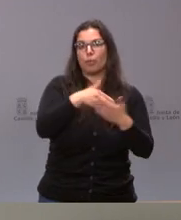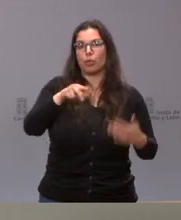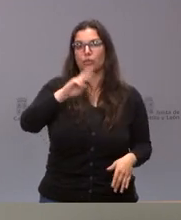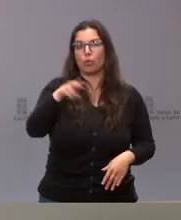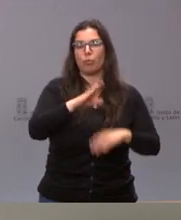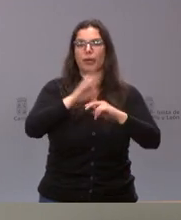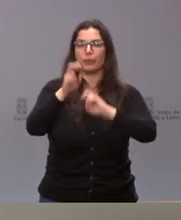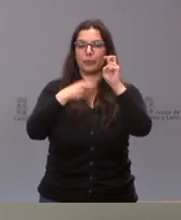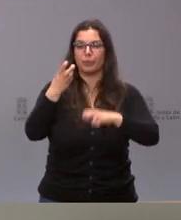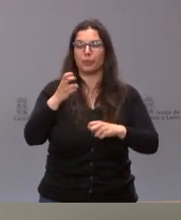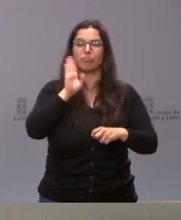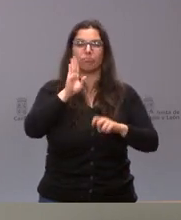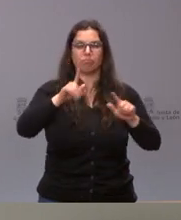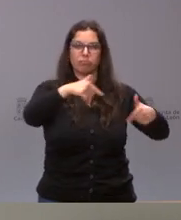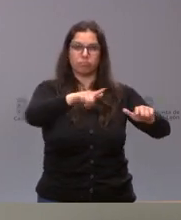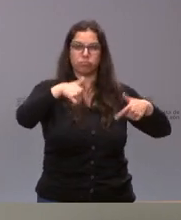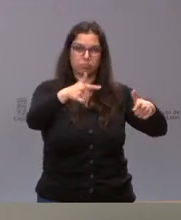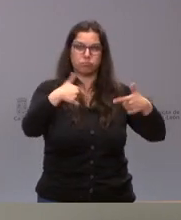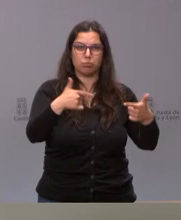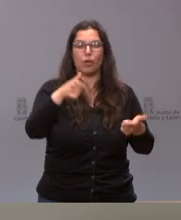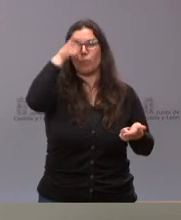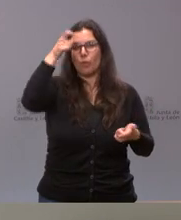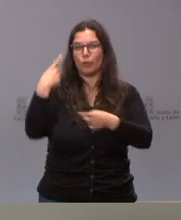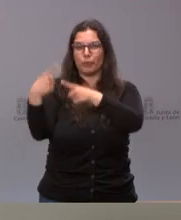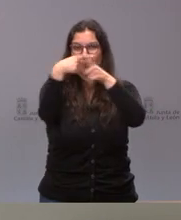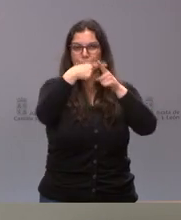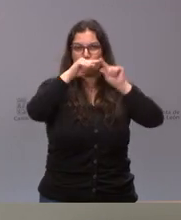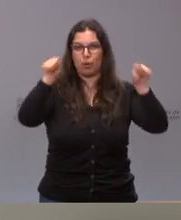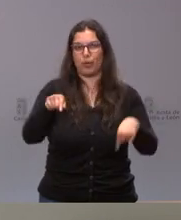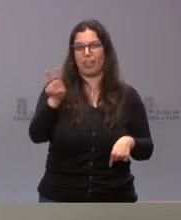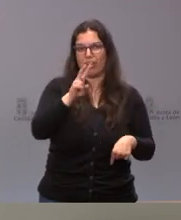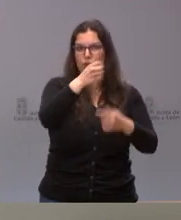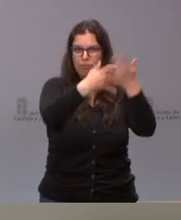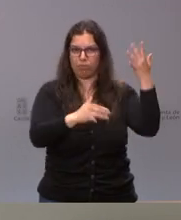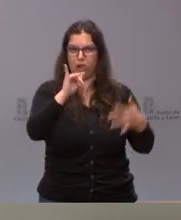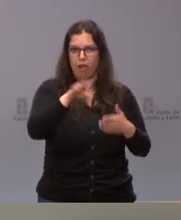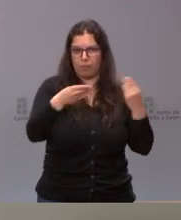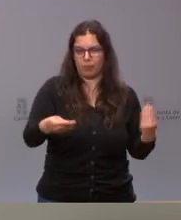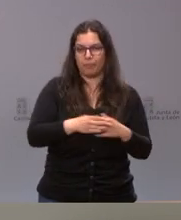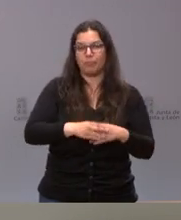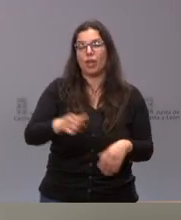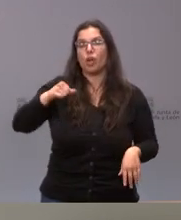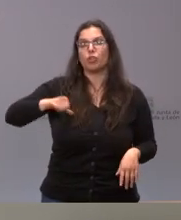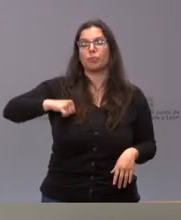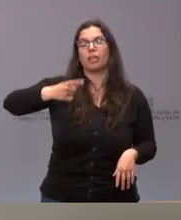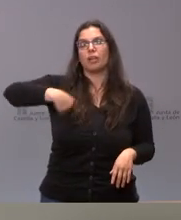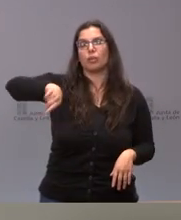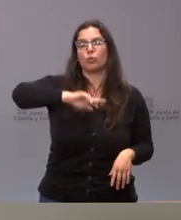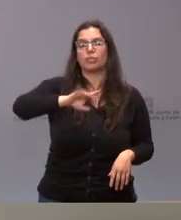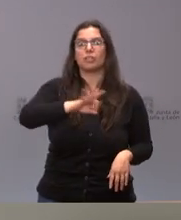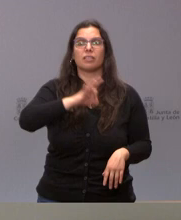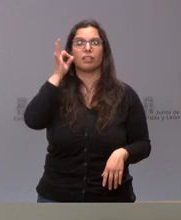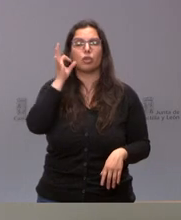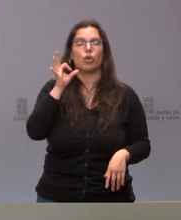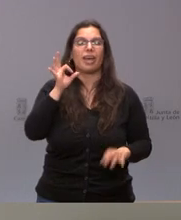escombreras en varias localidades de la provincia de Valladolid. Tienen ustedes la relación de las mismas. El Hospital Nuestra Señora de Sonsoles en Ávila